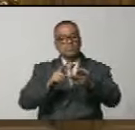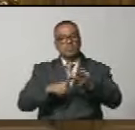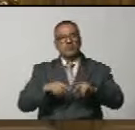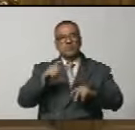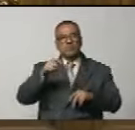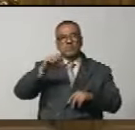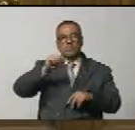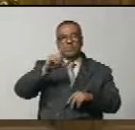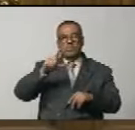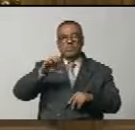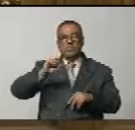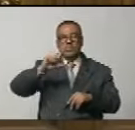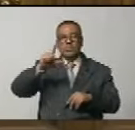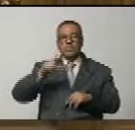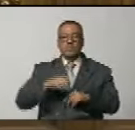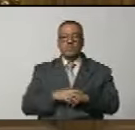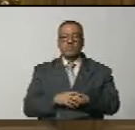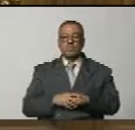Mantecala.